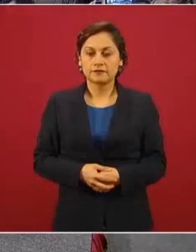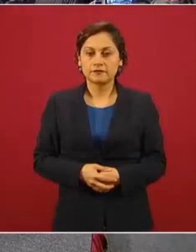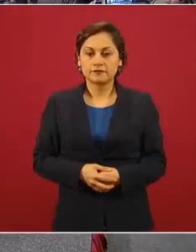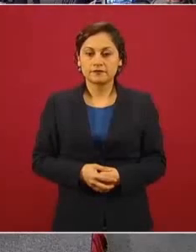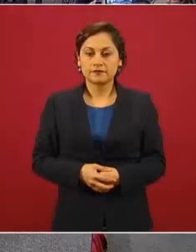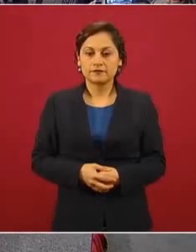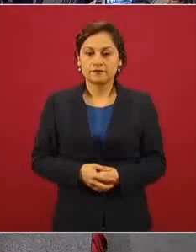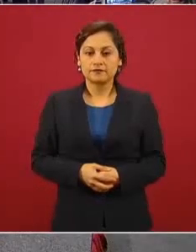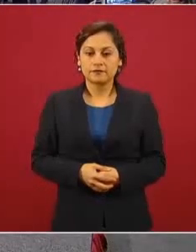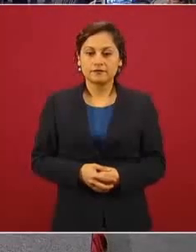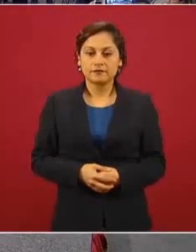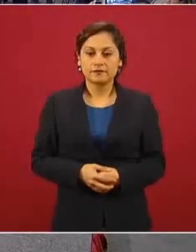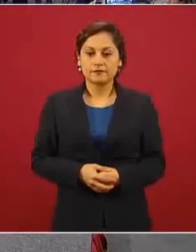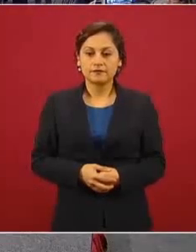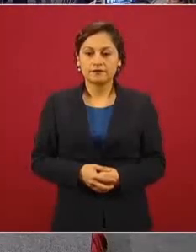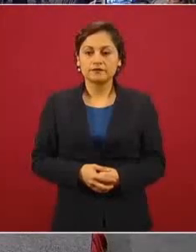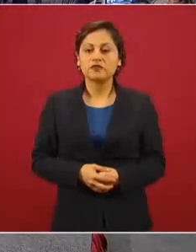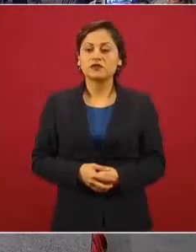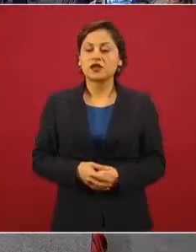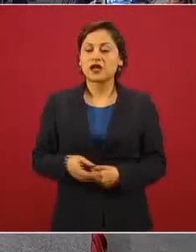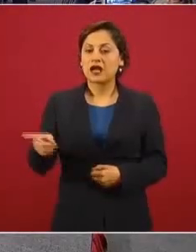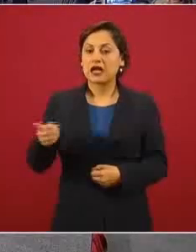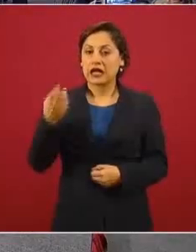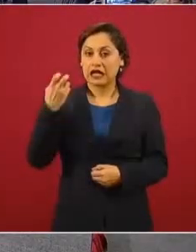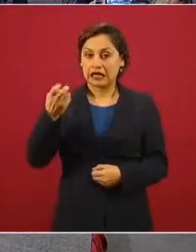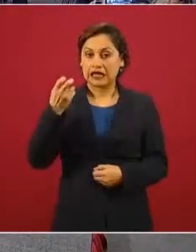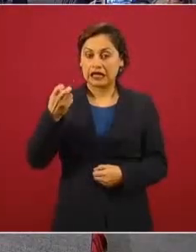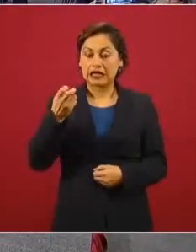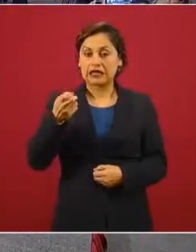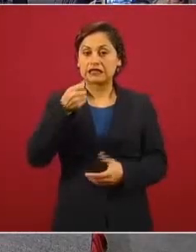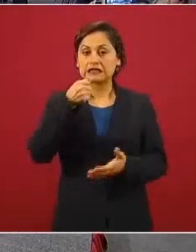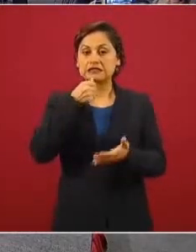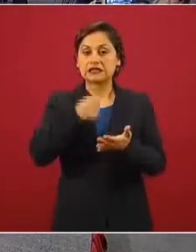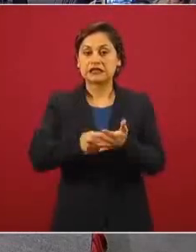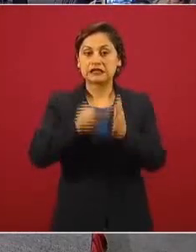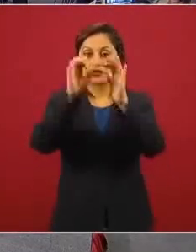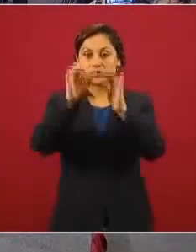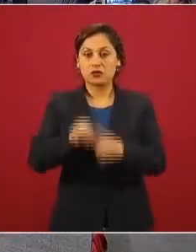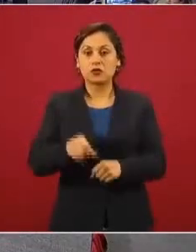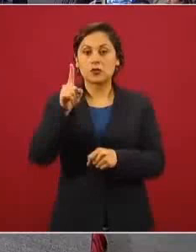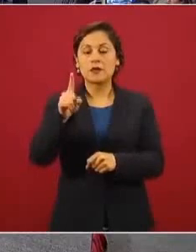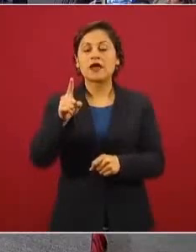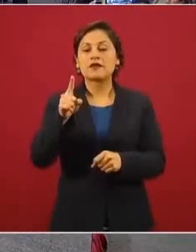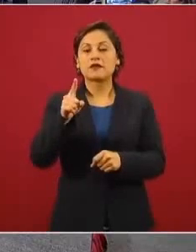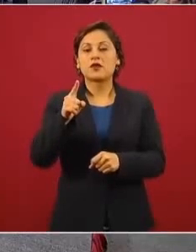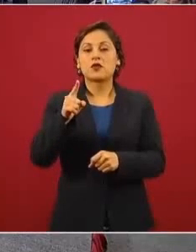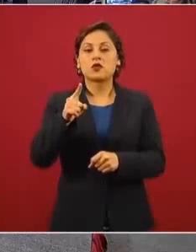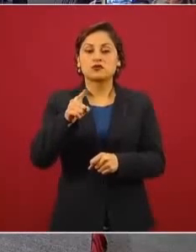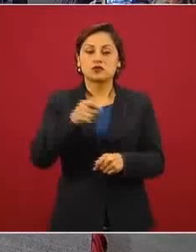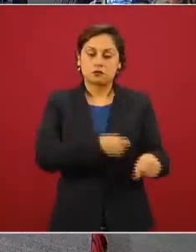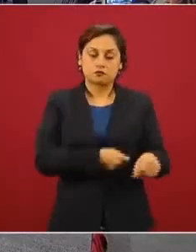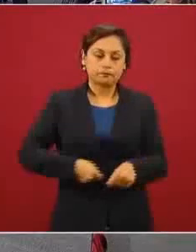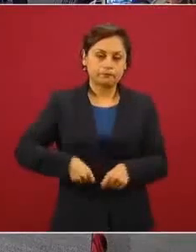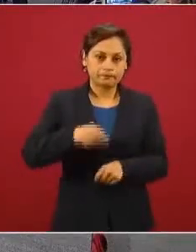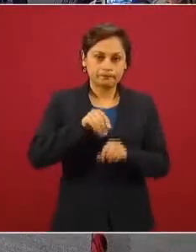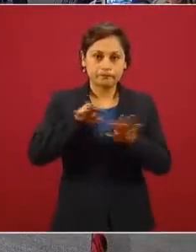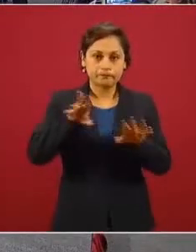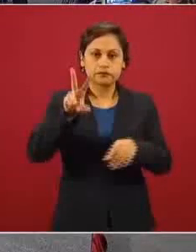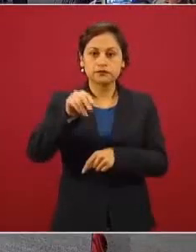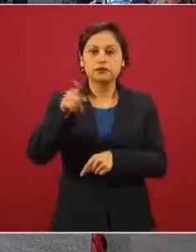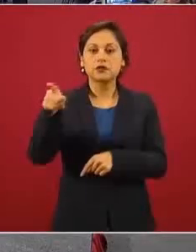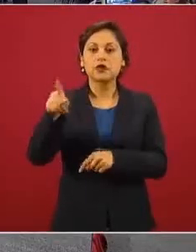Este documento es un documento confidencial, se llama Rescatemos a México y el proyecto es bloque